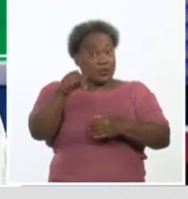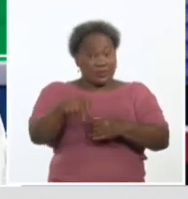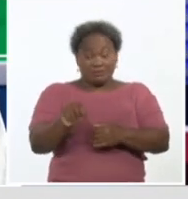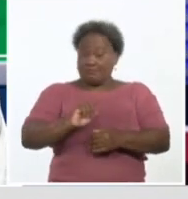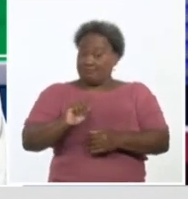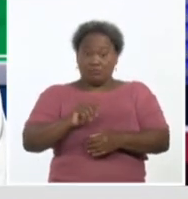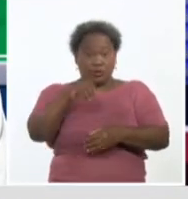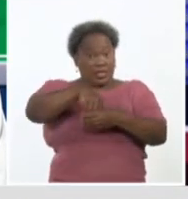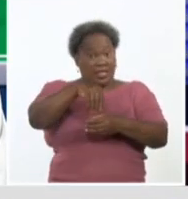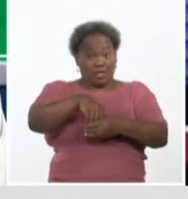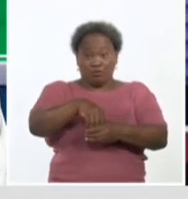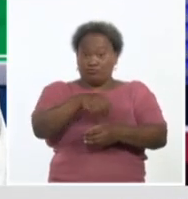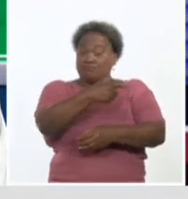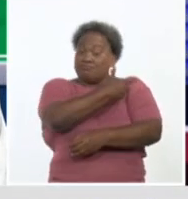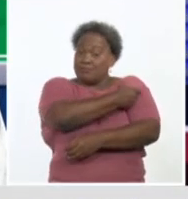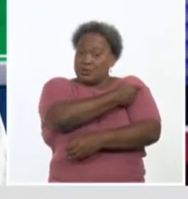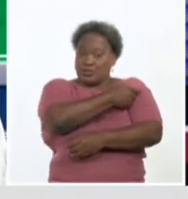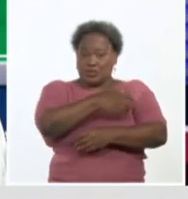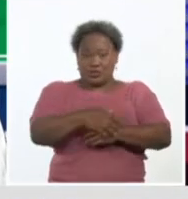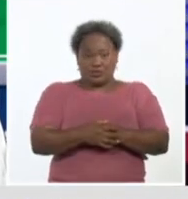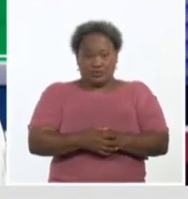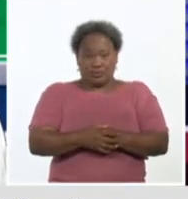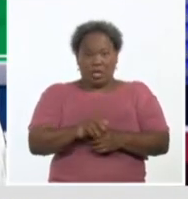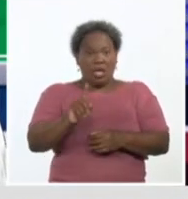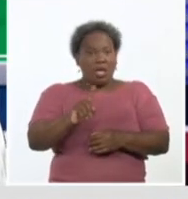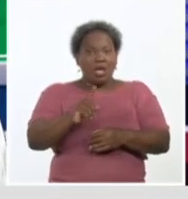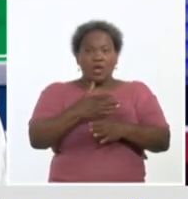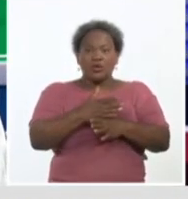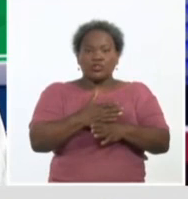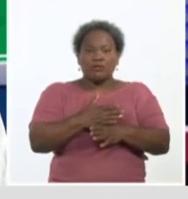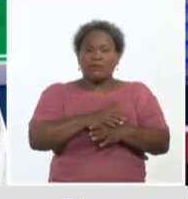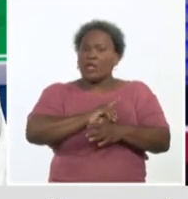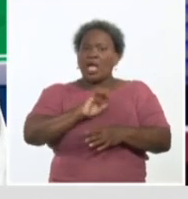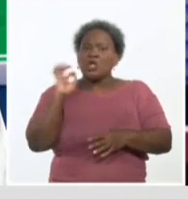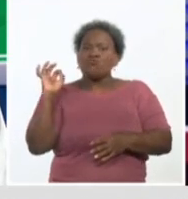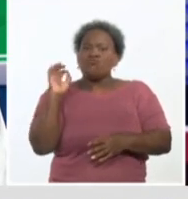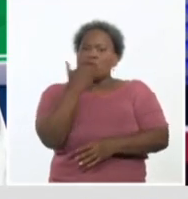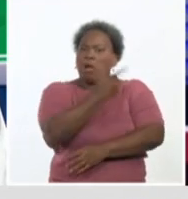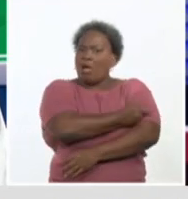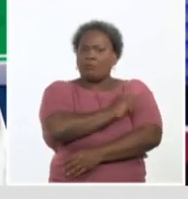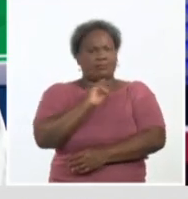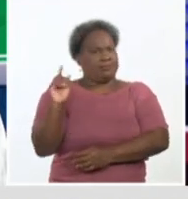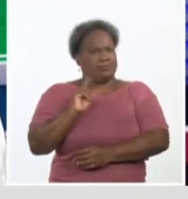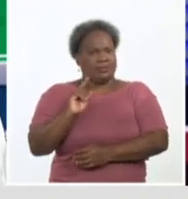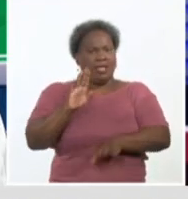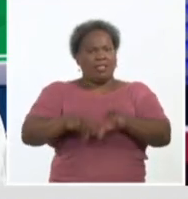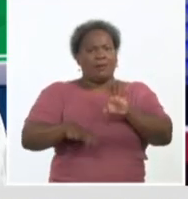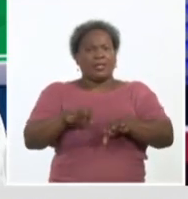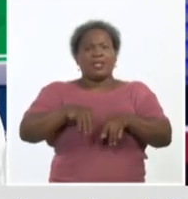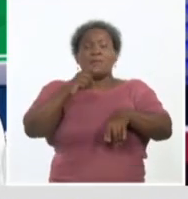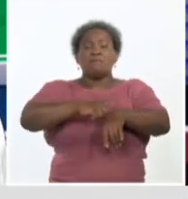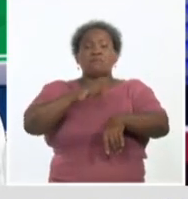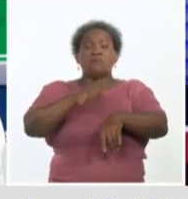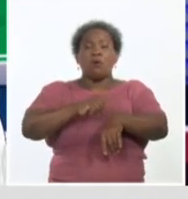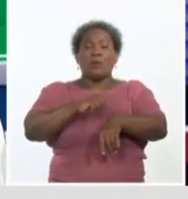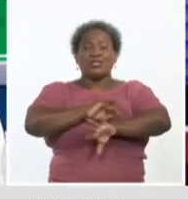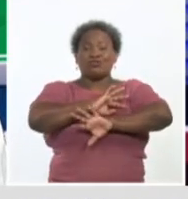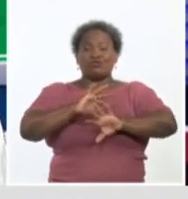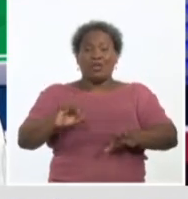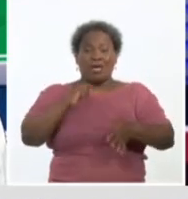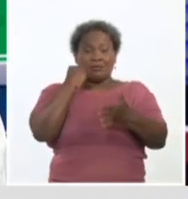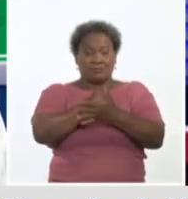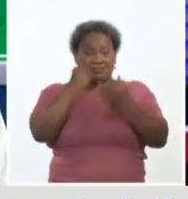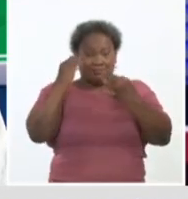participaría. No quiere decir que no participen nunca, sino que depende en el momento en que después la vacuna sea ya definitivamente